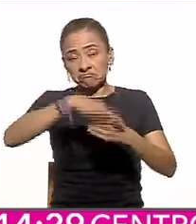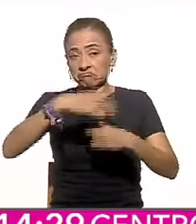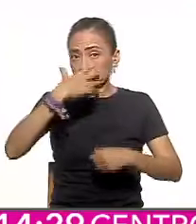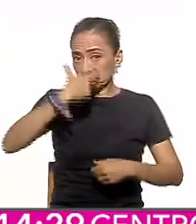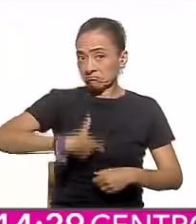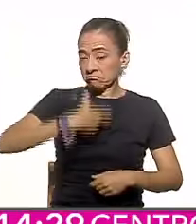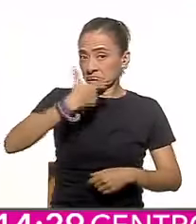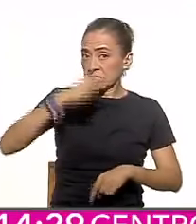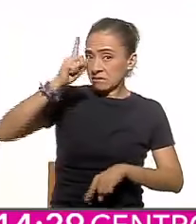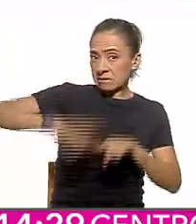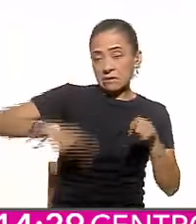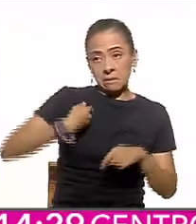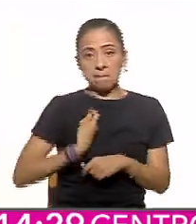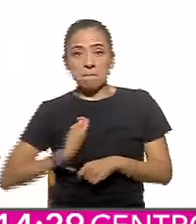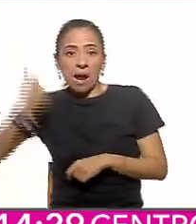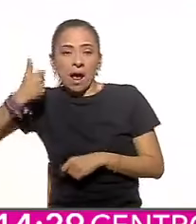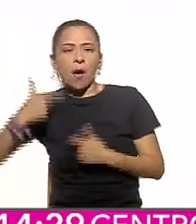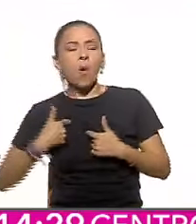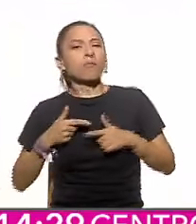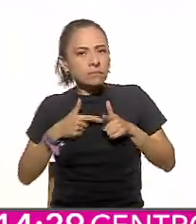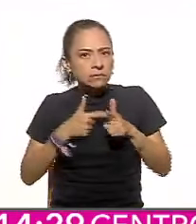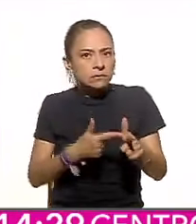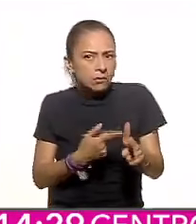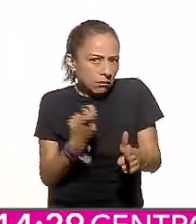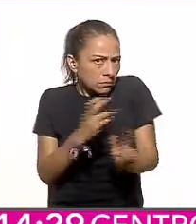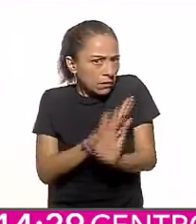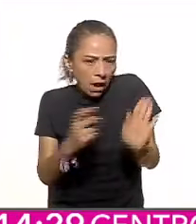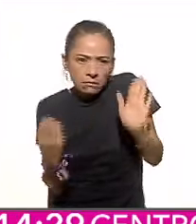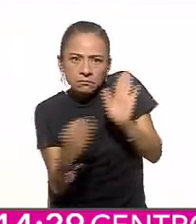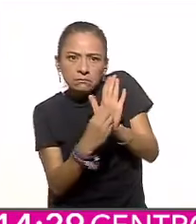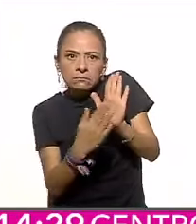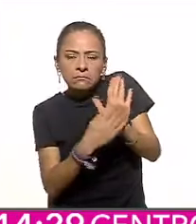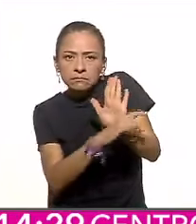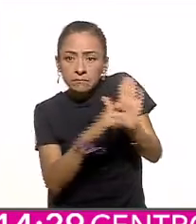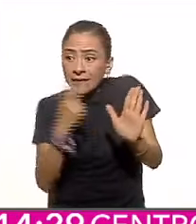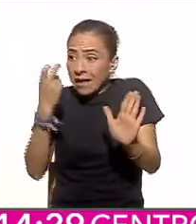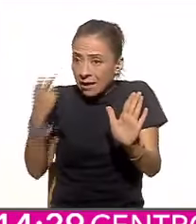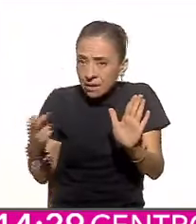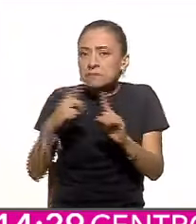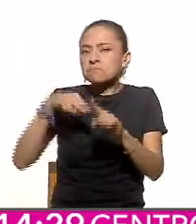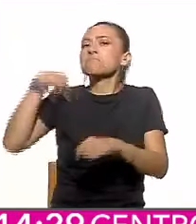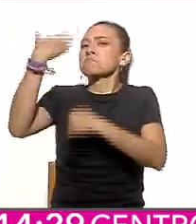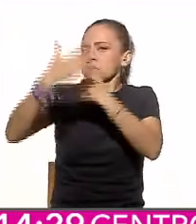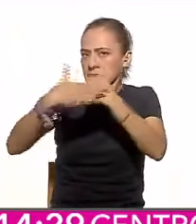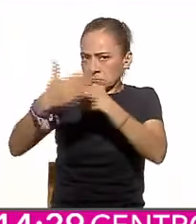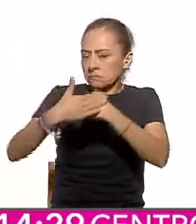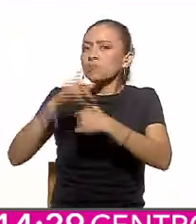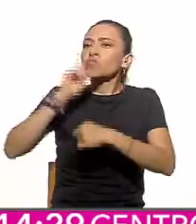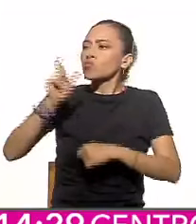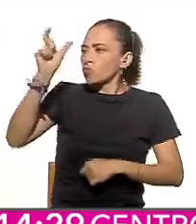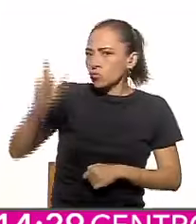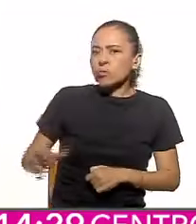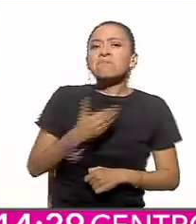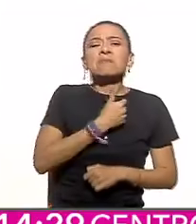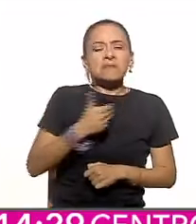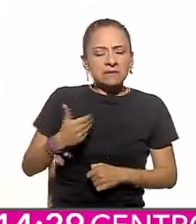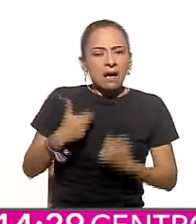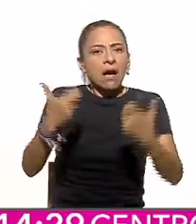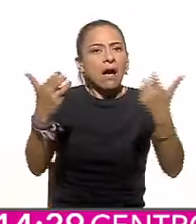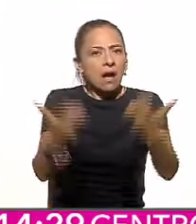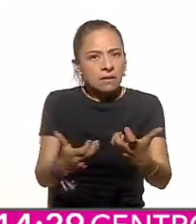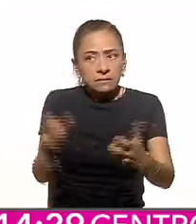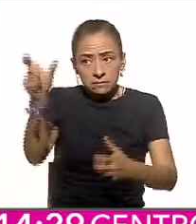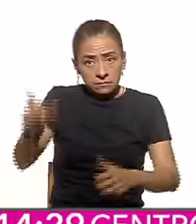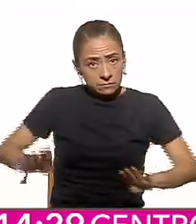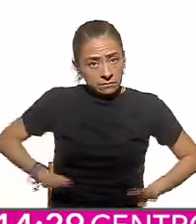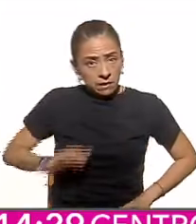se someterá también la próxima presidenta, quien además ha enviado ya una iniciativa